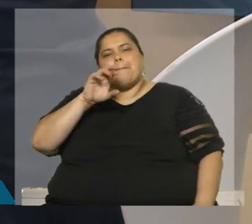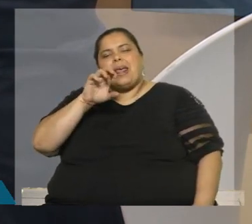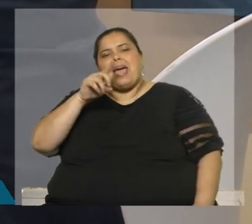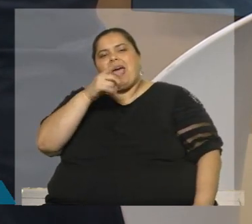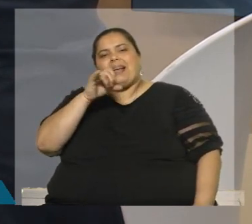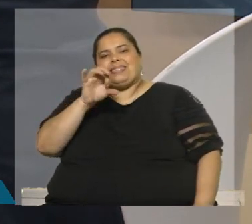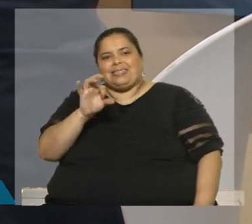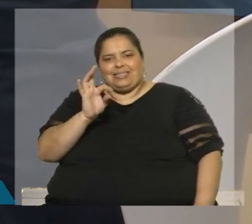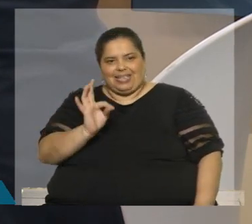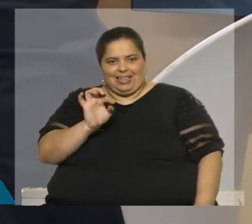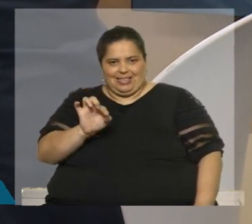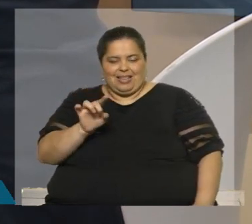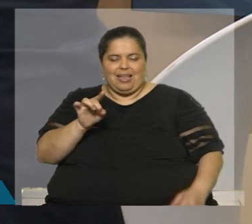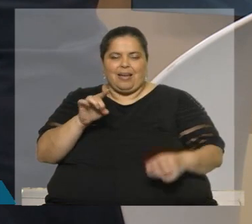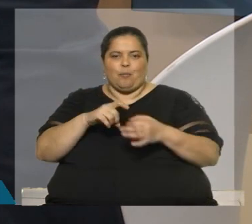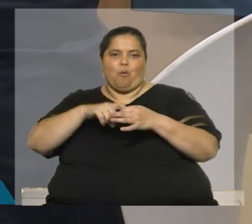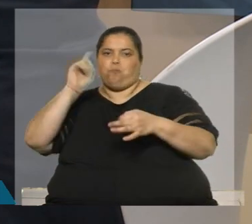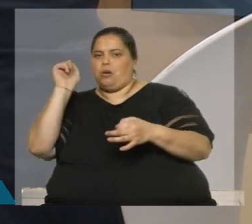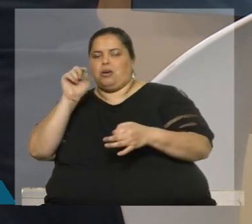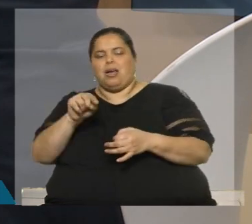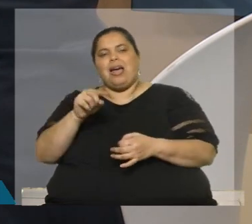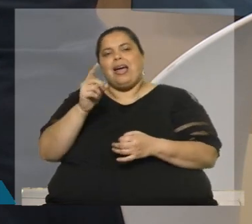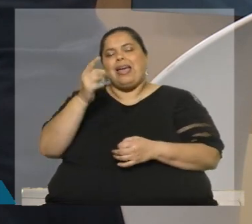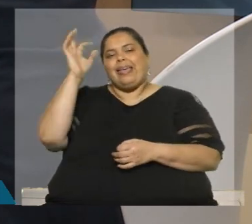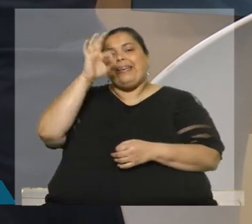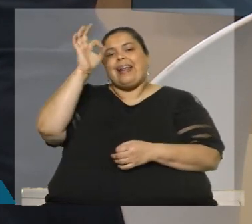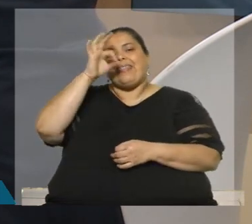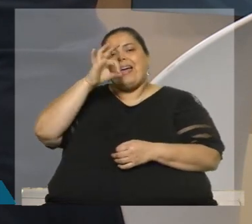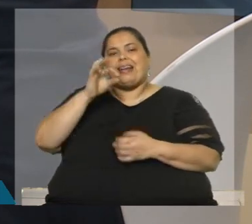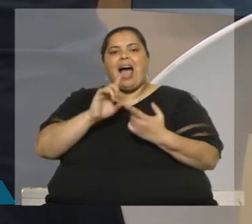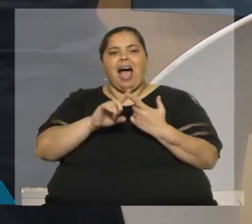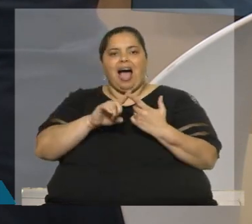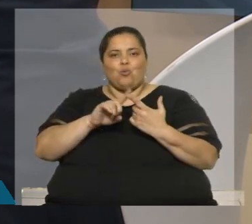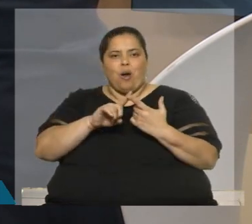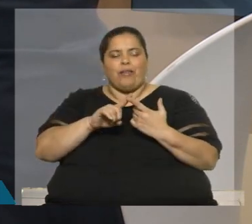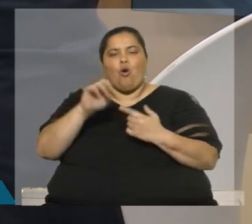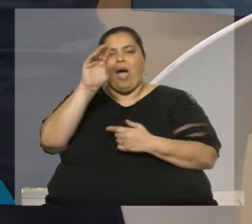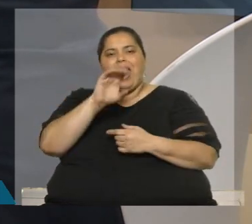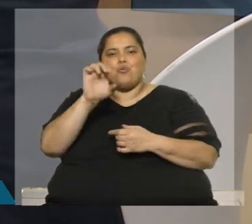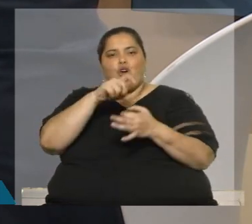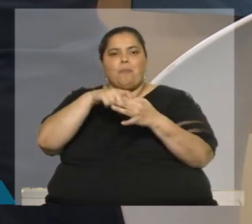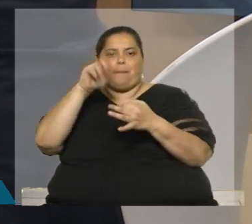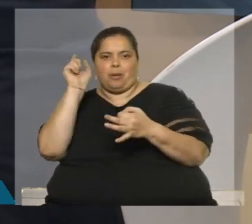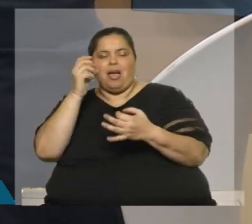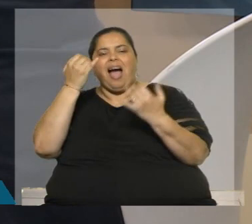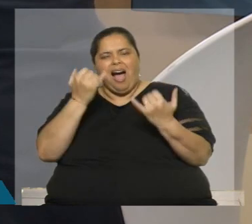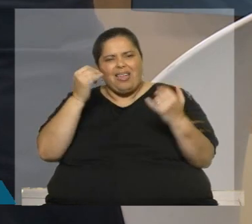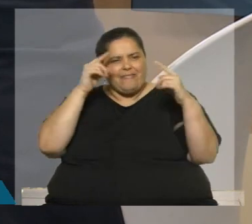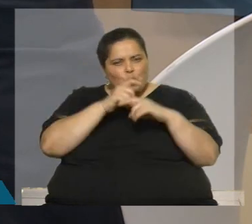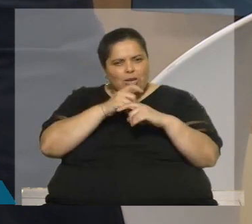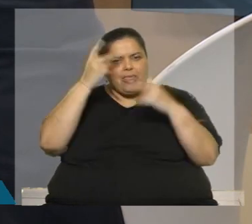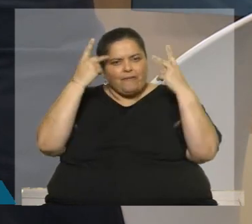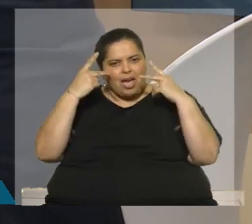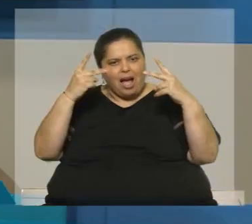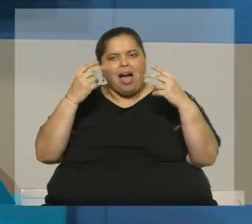del Reino Unido, de Inglaterra, de lo que es el acuerdo europeo. ¿Hay dificultades con las empresas? ¿Hay dificultades para viajar? ¿Cómo es la diaria